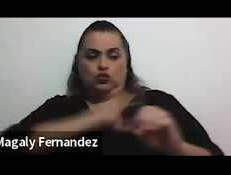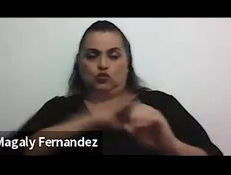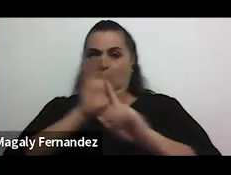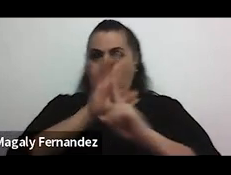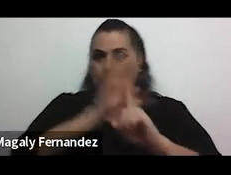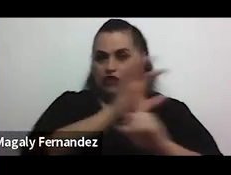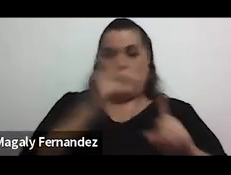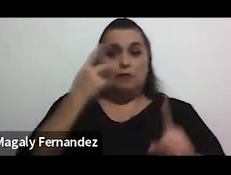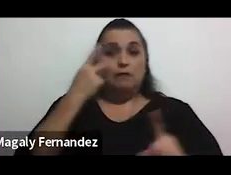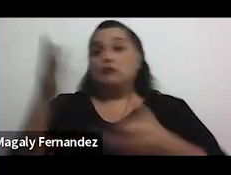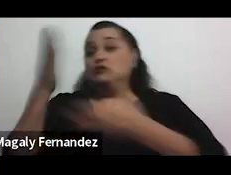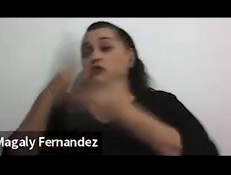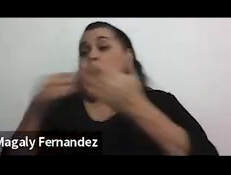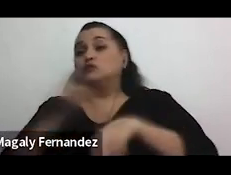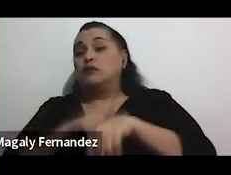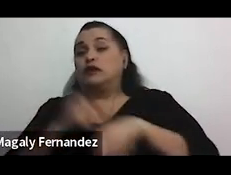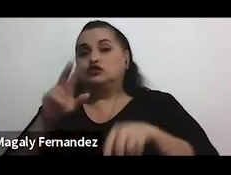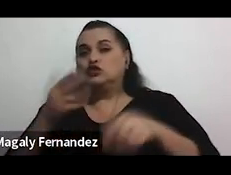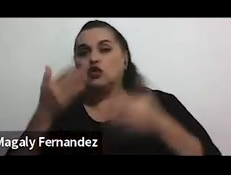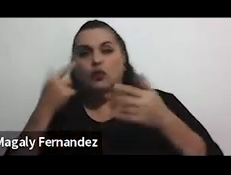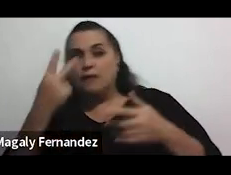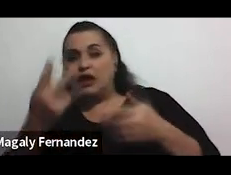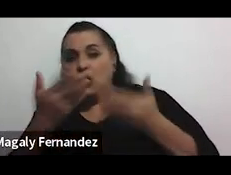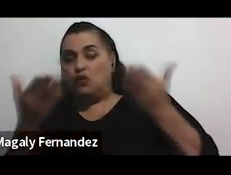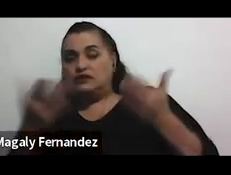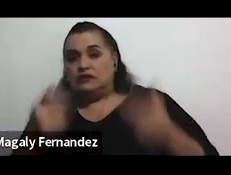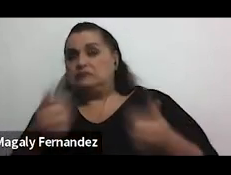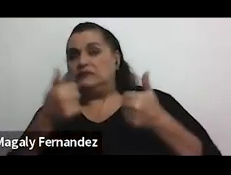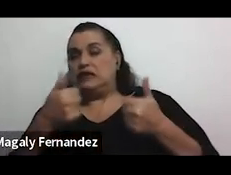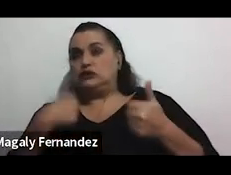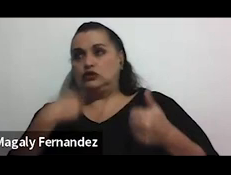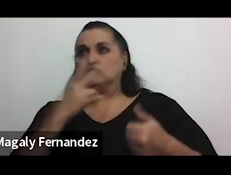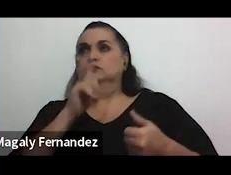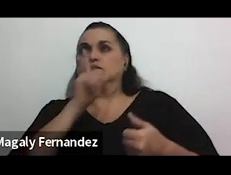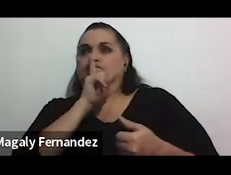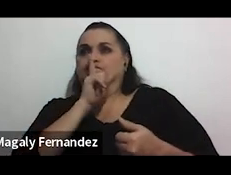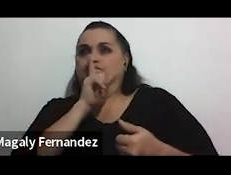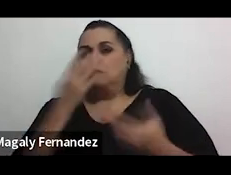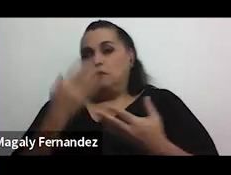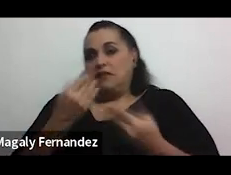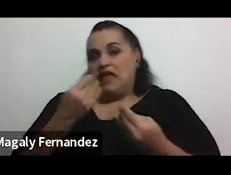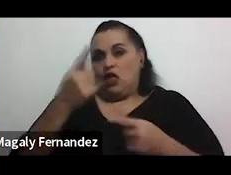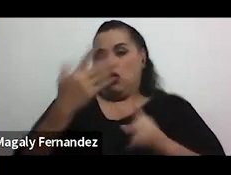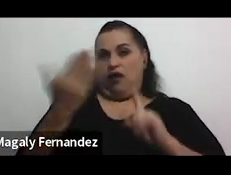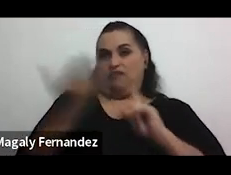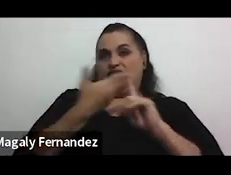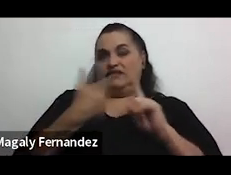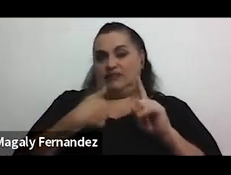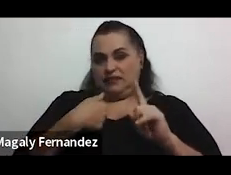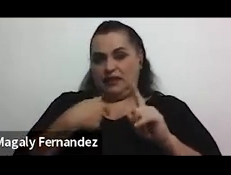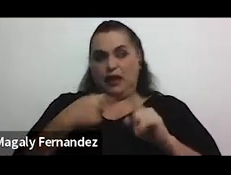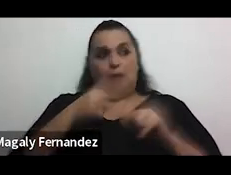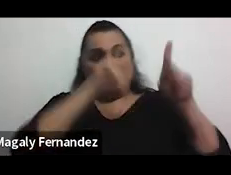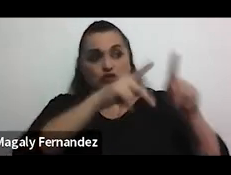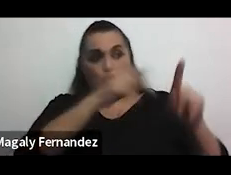vemos cosas que no están bien y nos quedamos callados callados por temor a represalia donde vemos que hay alguien que está violentando a